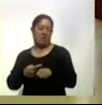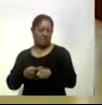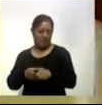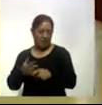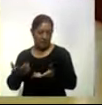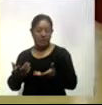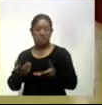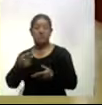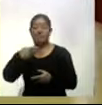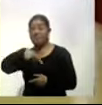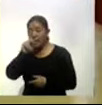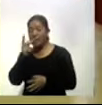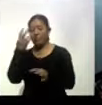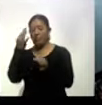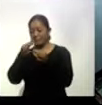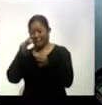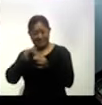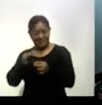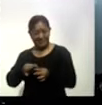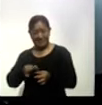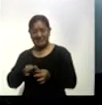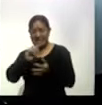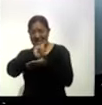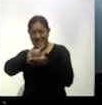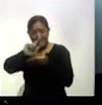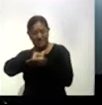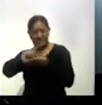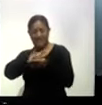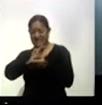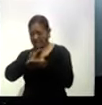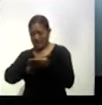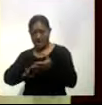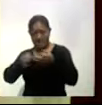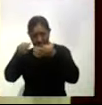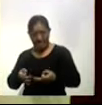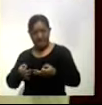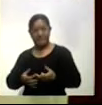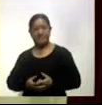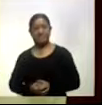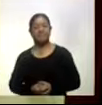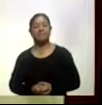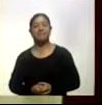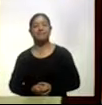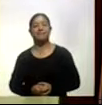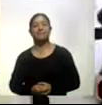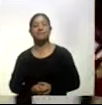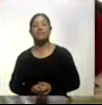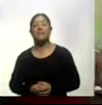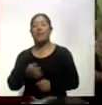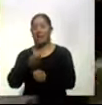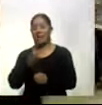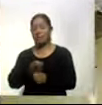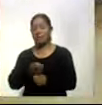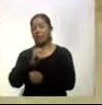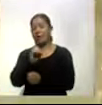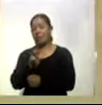El Centro de Salud Urbano de Chautempan brinda atención médica a la población bajo estrictas medidas de higiene durante la contingencia